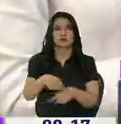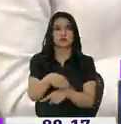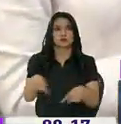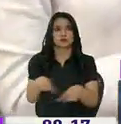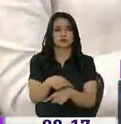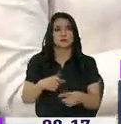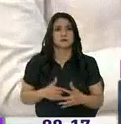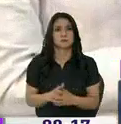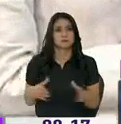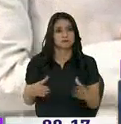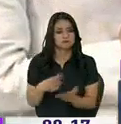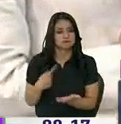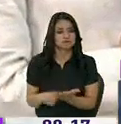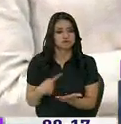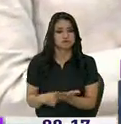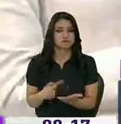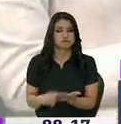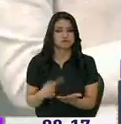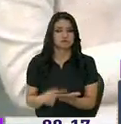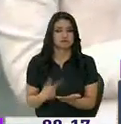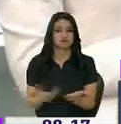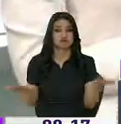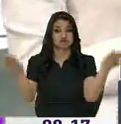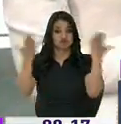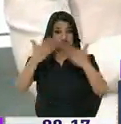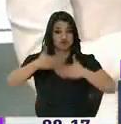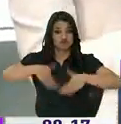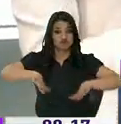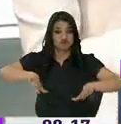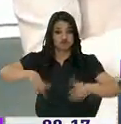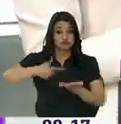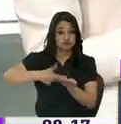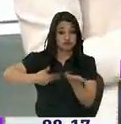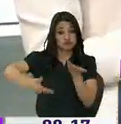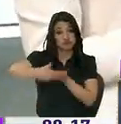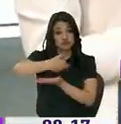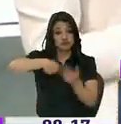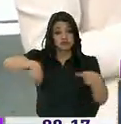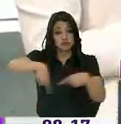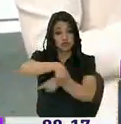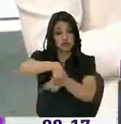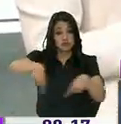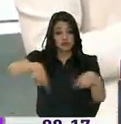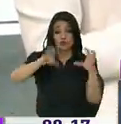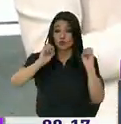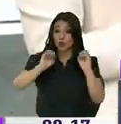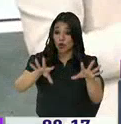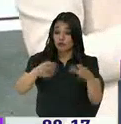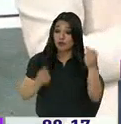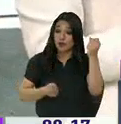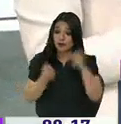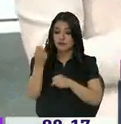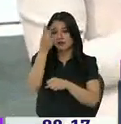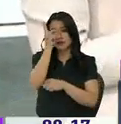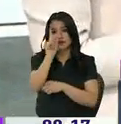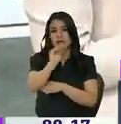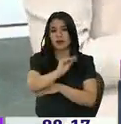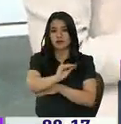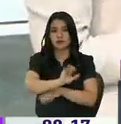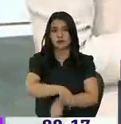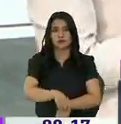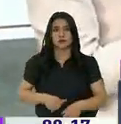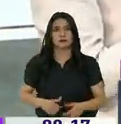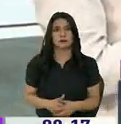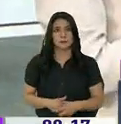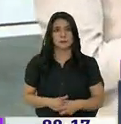Lo estamos analizando y una vez de que tengamos los análisis del tráfico, los conteos de tráfico, se tomarán las decisiones.